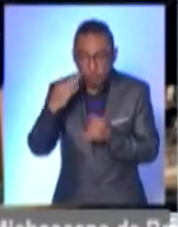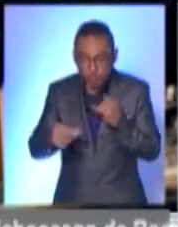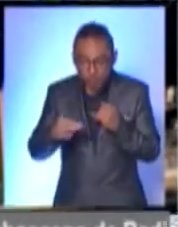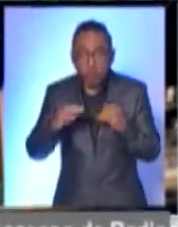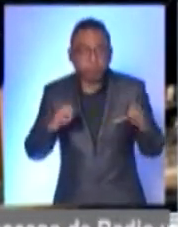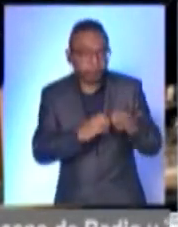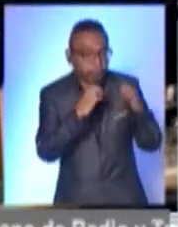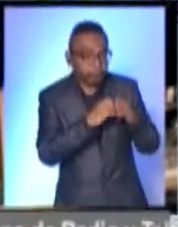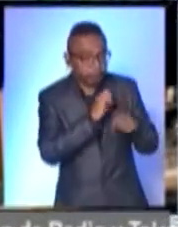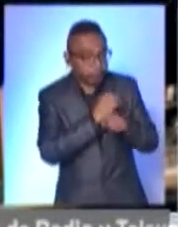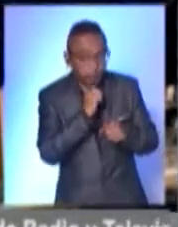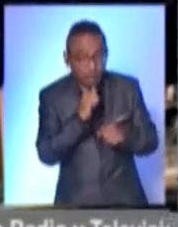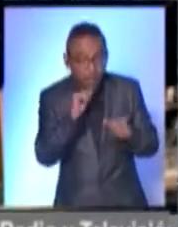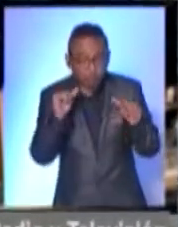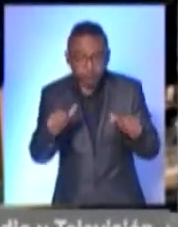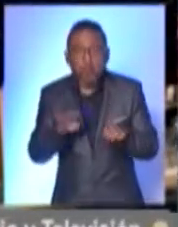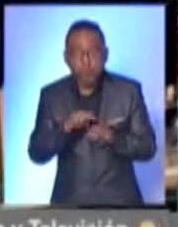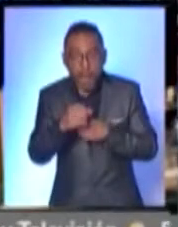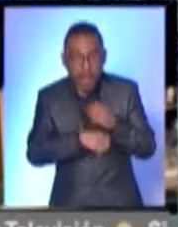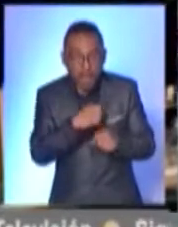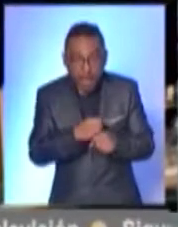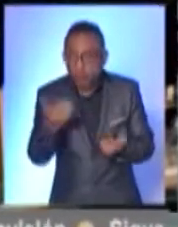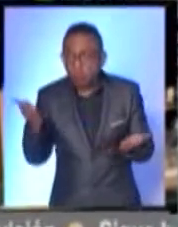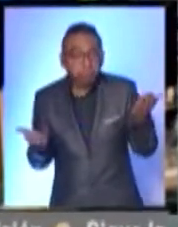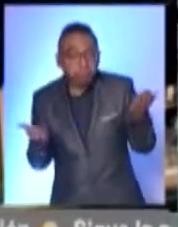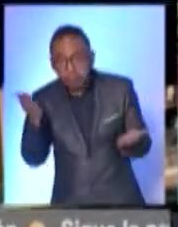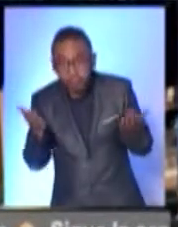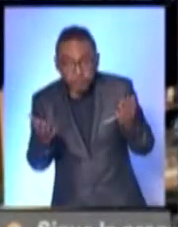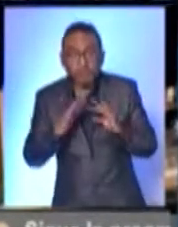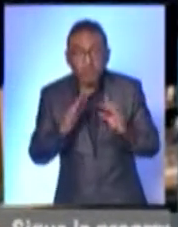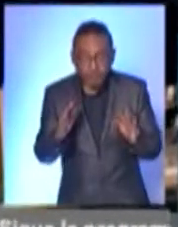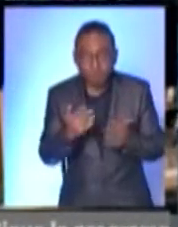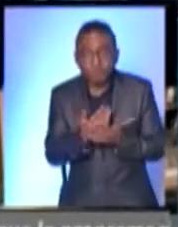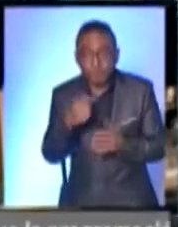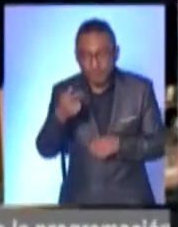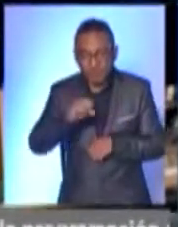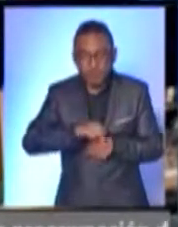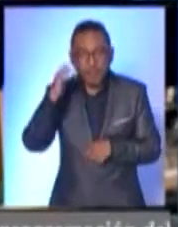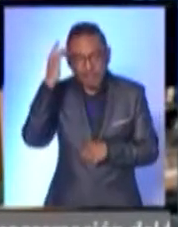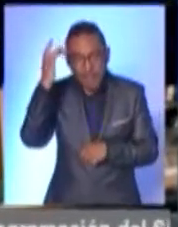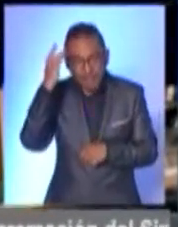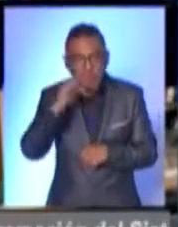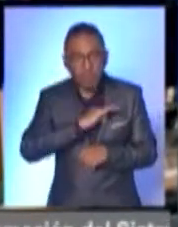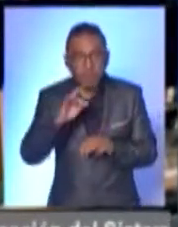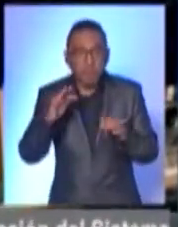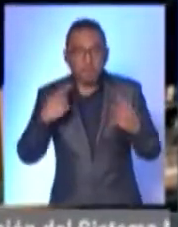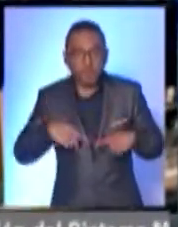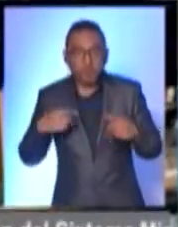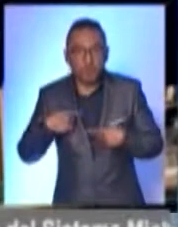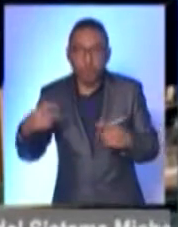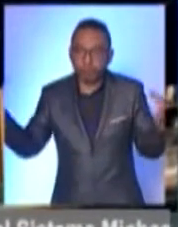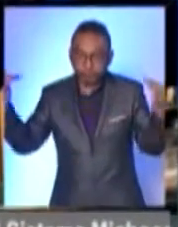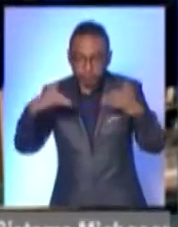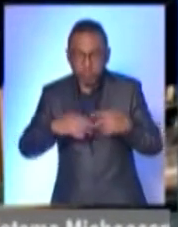contingencia y que es el punto de comparación para este año. Y estamos esperando para esta Semana Santa un 15% más de arriba de nuestros